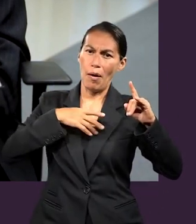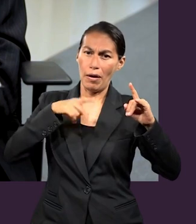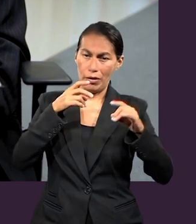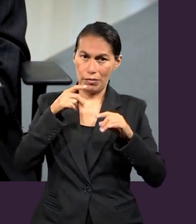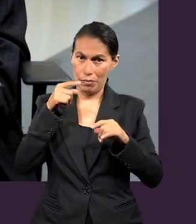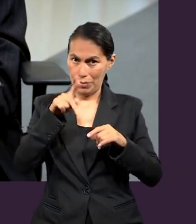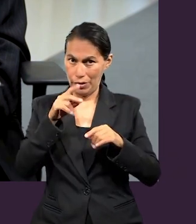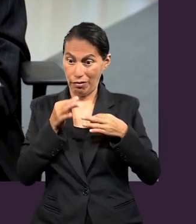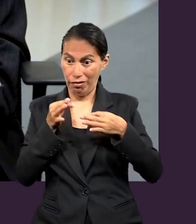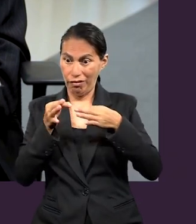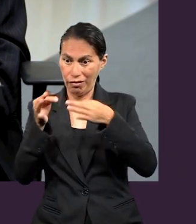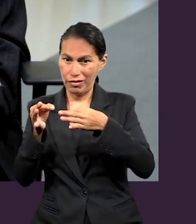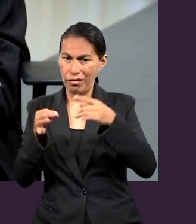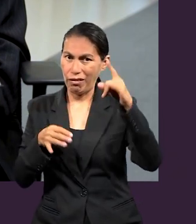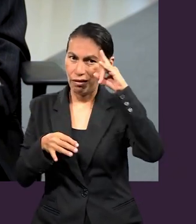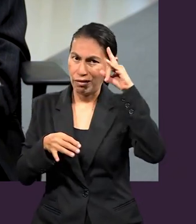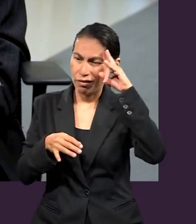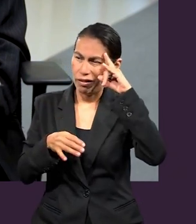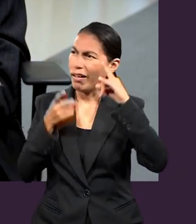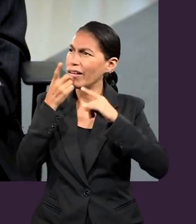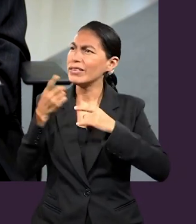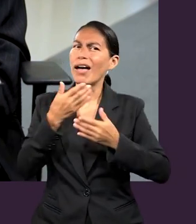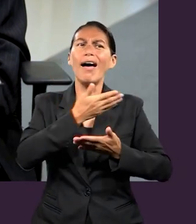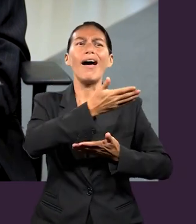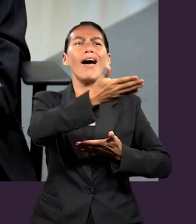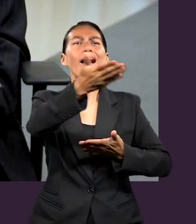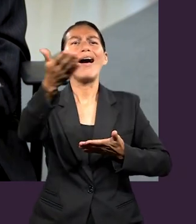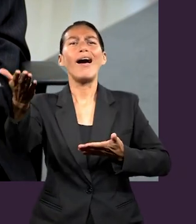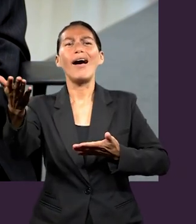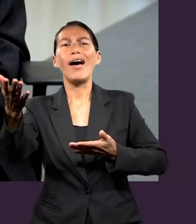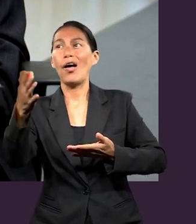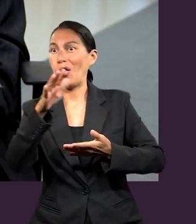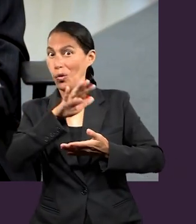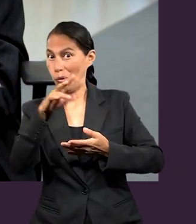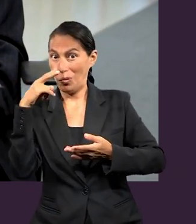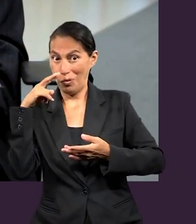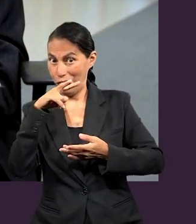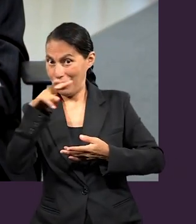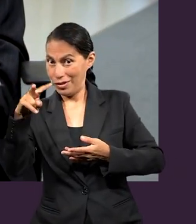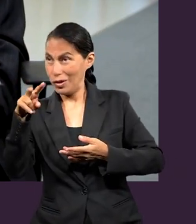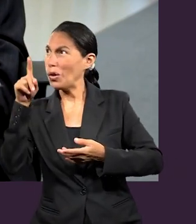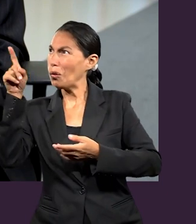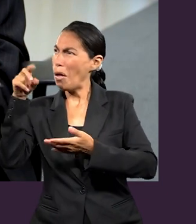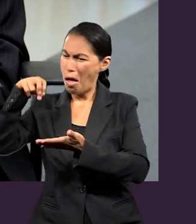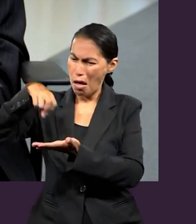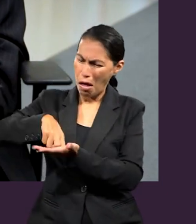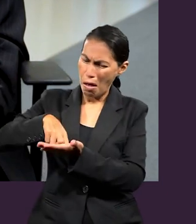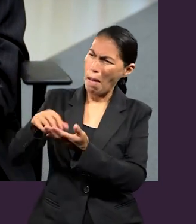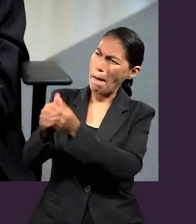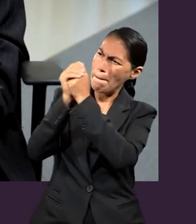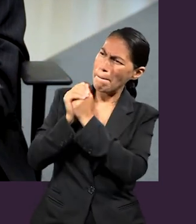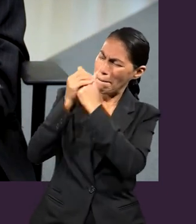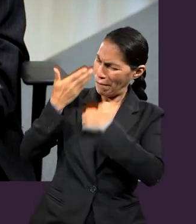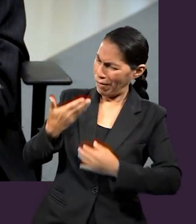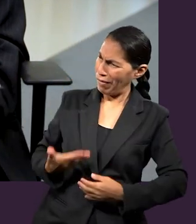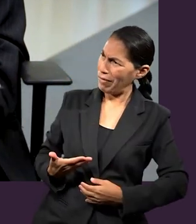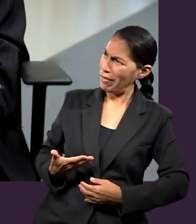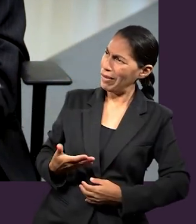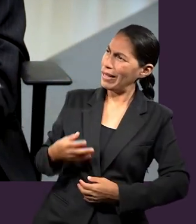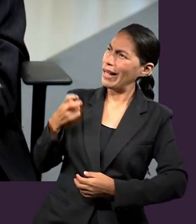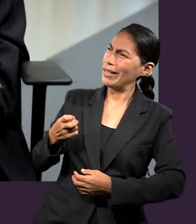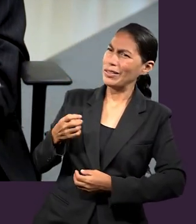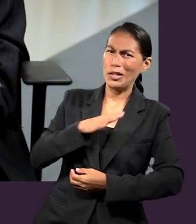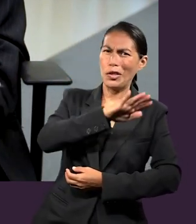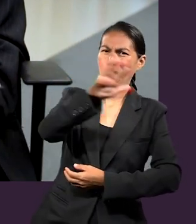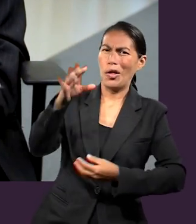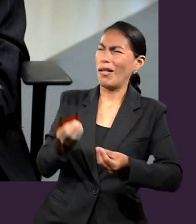En la tentación, en la cuarta tentación, dice el Satanás, le muestra a Cristo los reinos del mundo y todo su